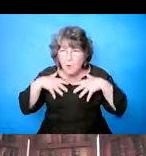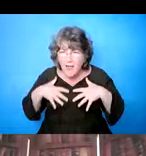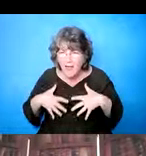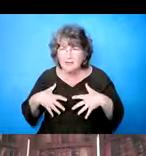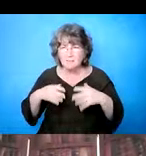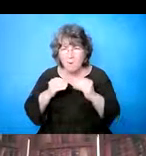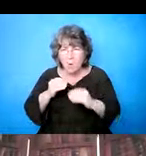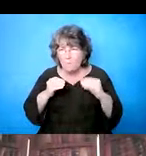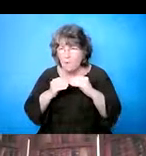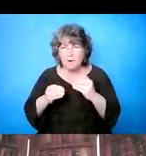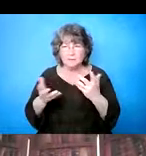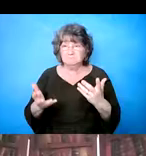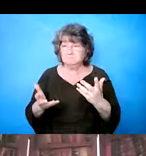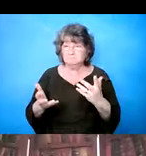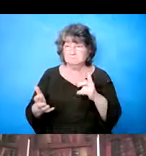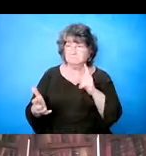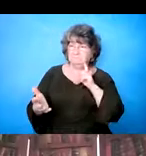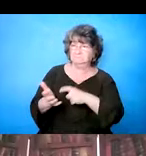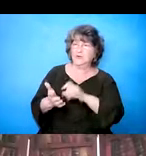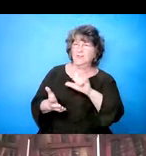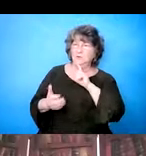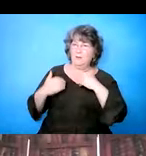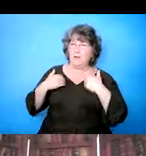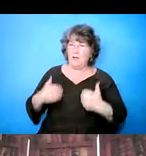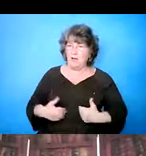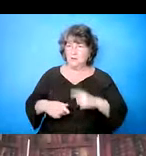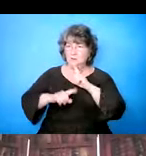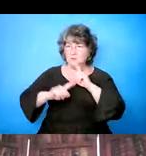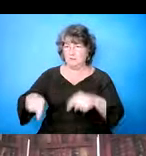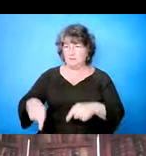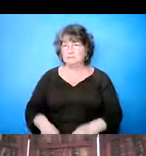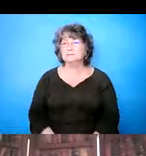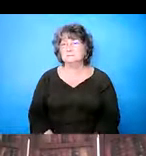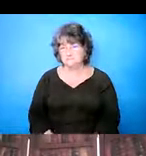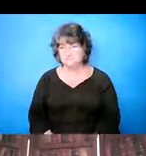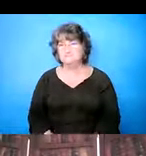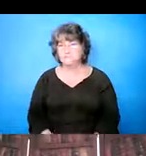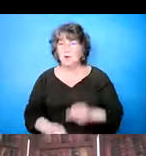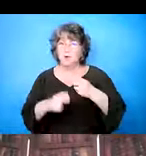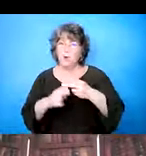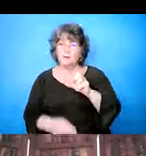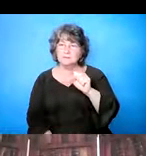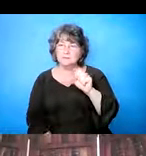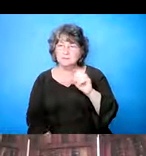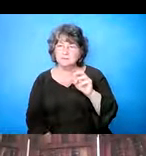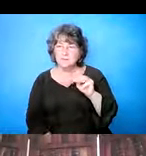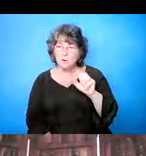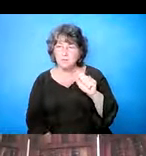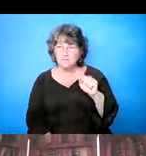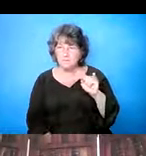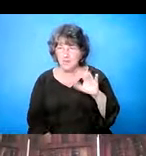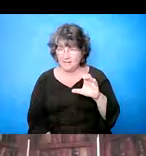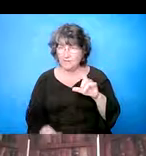sudando demasiado, sin, sin, sin ninguna razón. Así que, eh, cuando están teniendo caries,